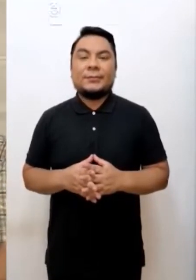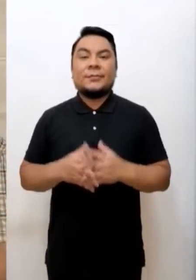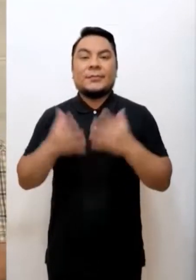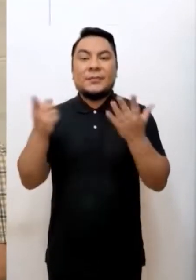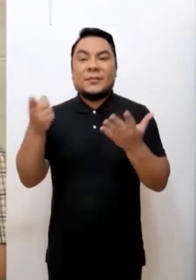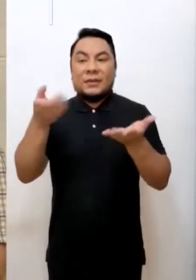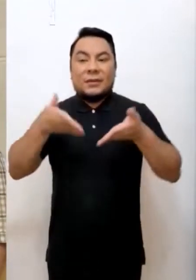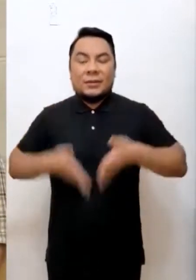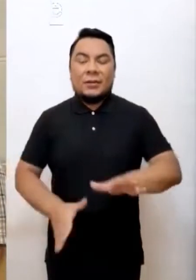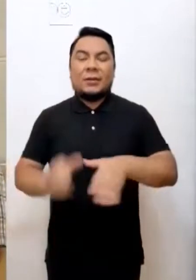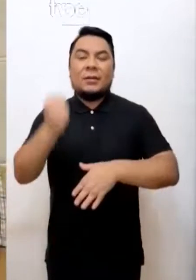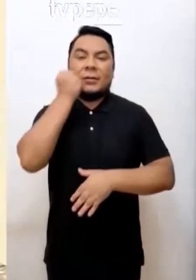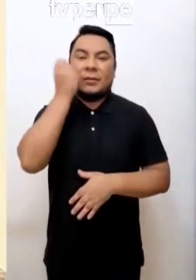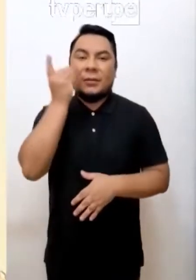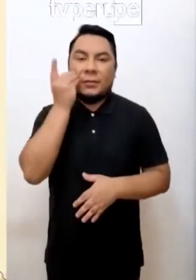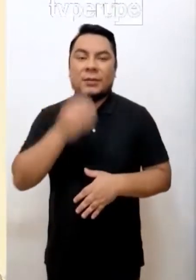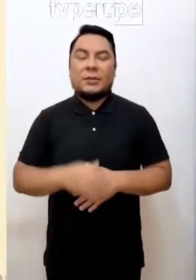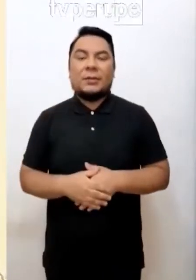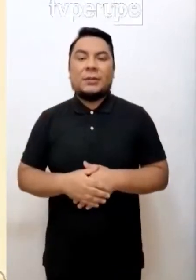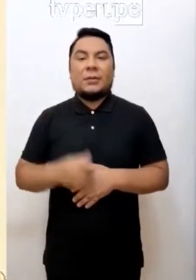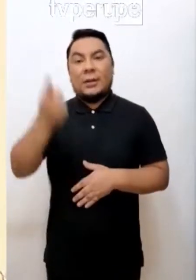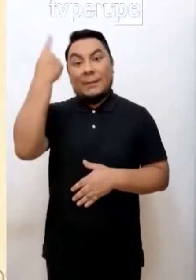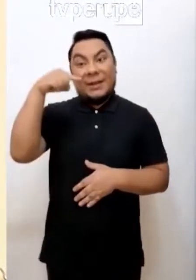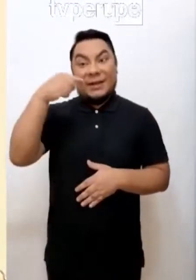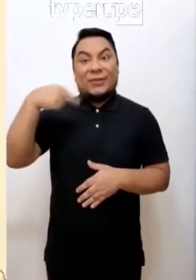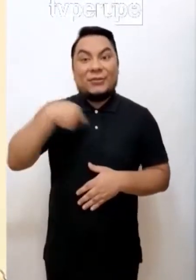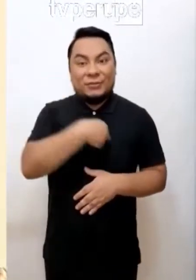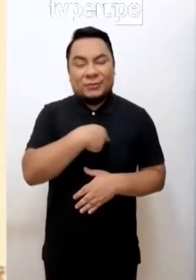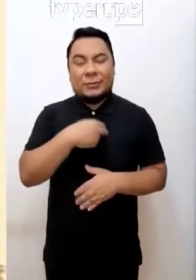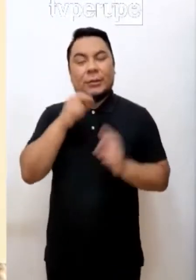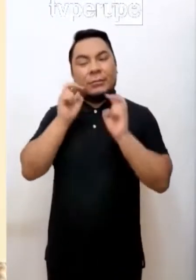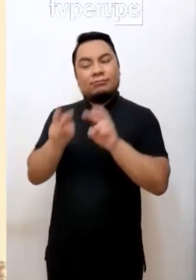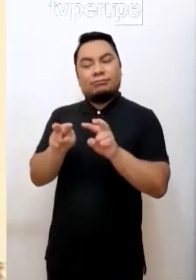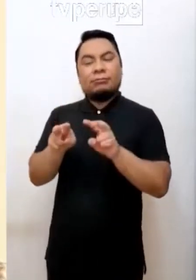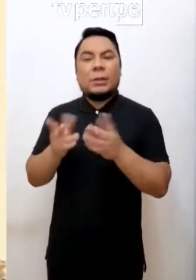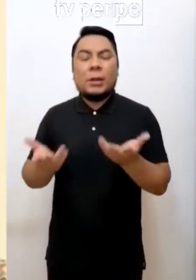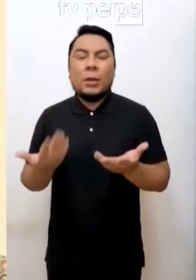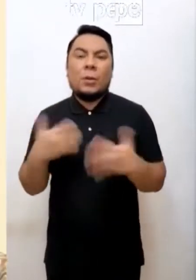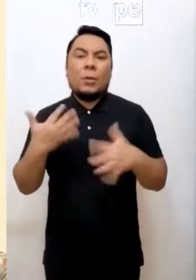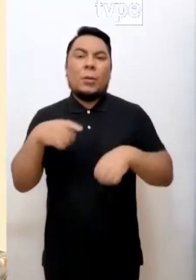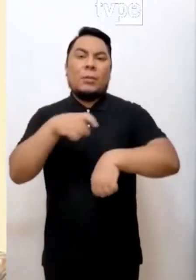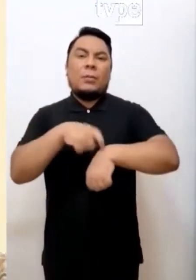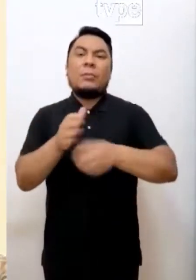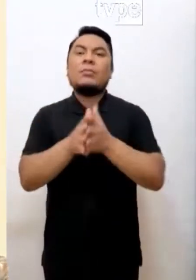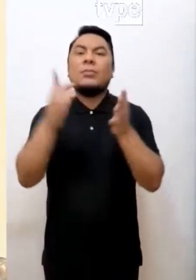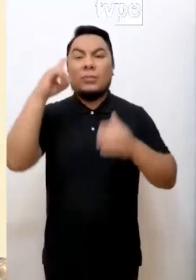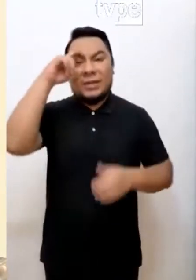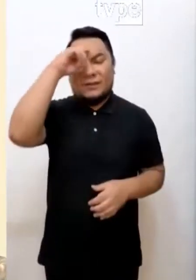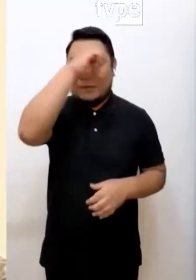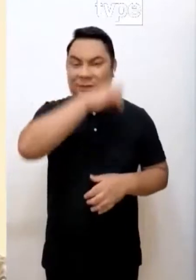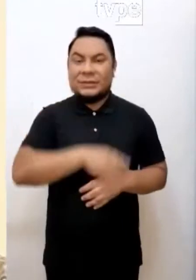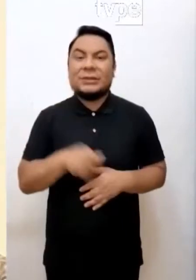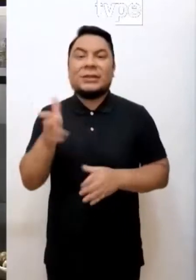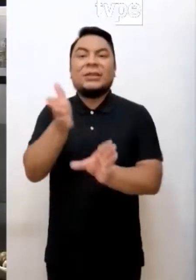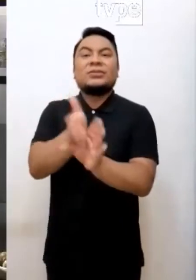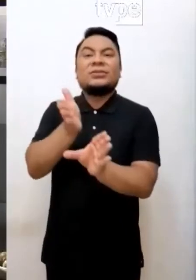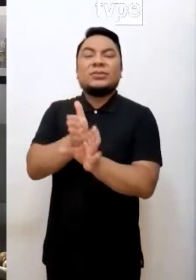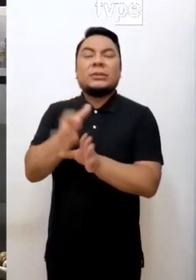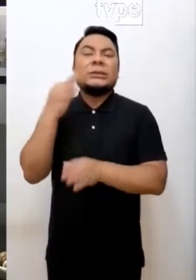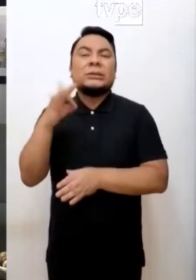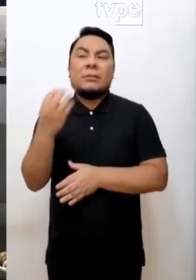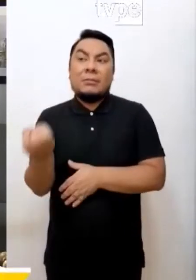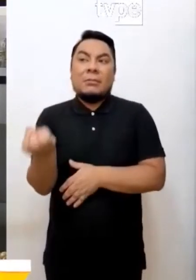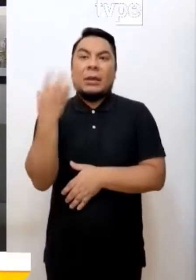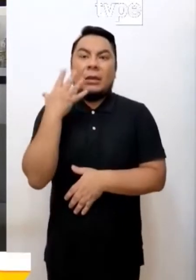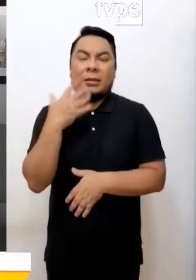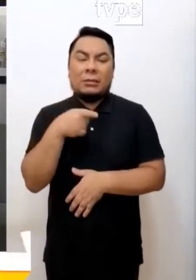Él nace con Cien Homedam. Para nosotros fue un momento muy difícil. El psicólogo